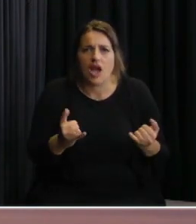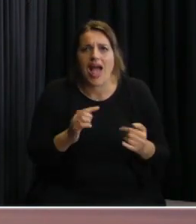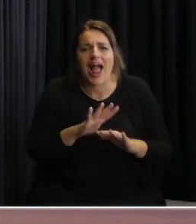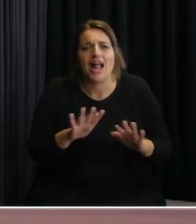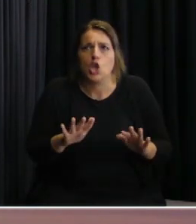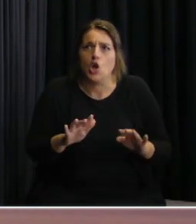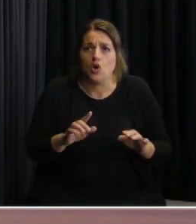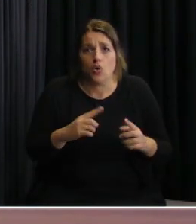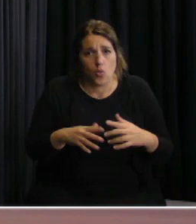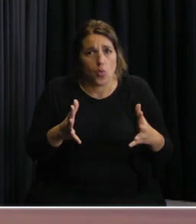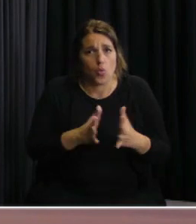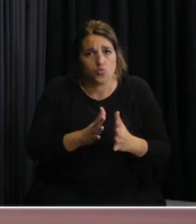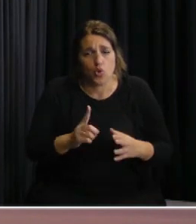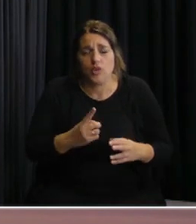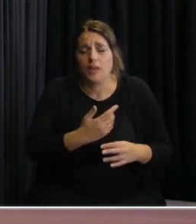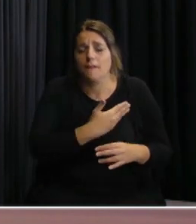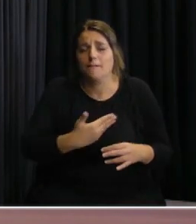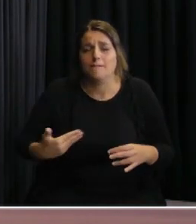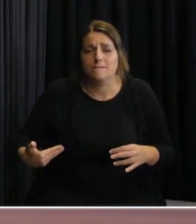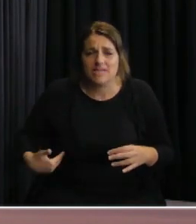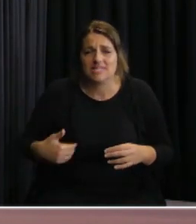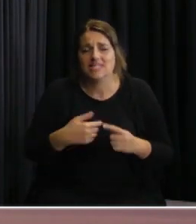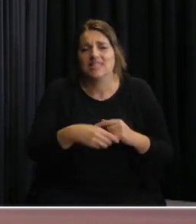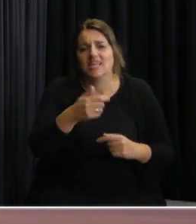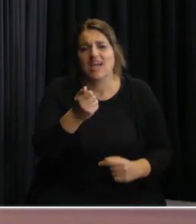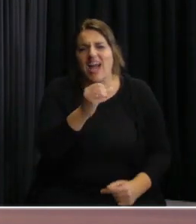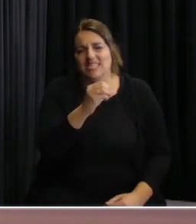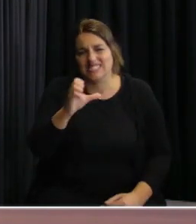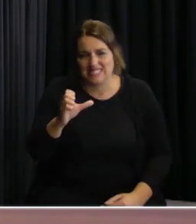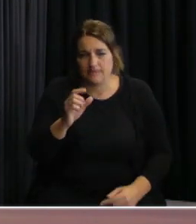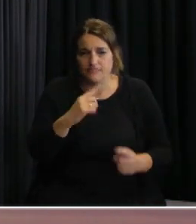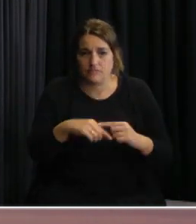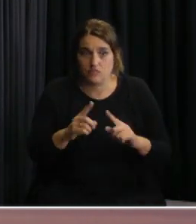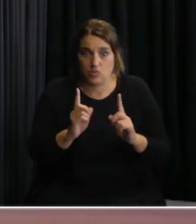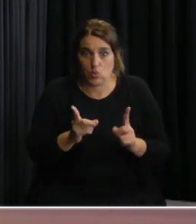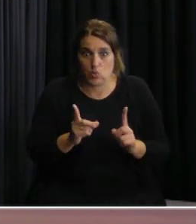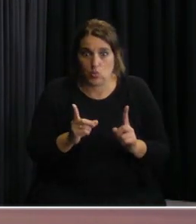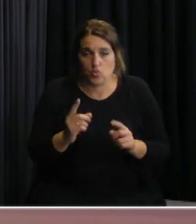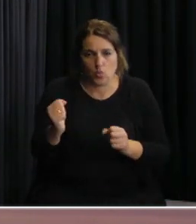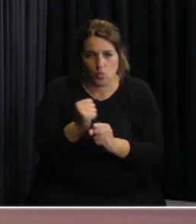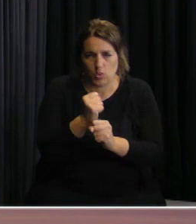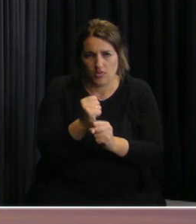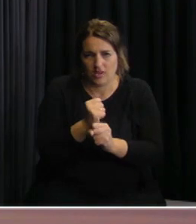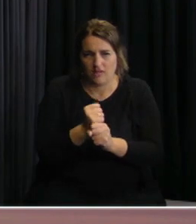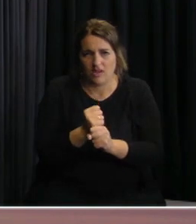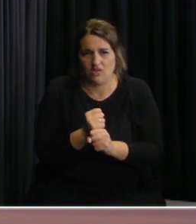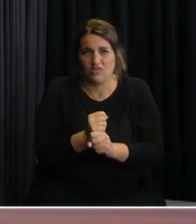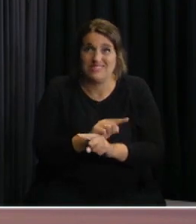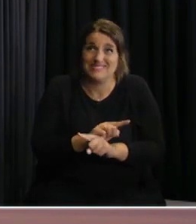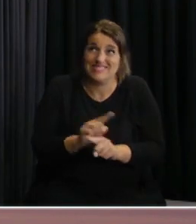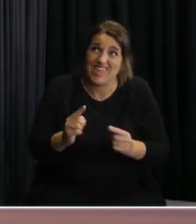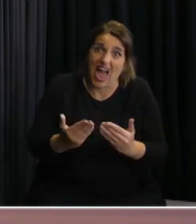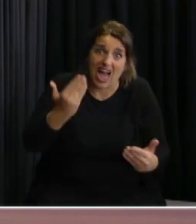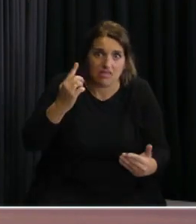tampoco con el señor presidente de ACE doctor Leonardo Cipriani en una tarea sin precedentes